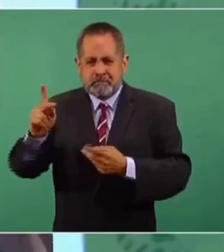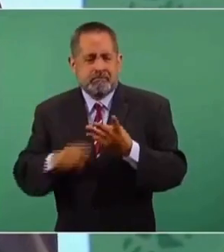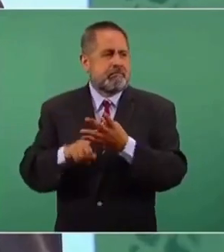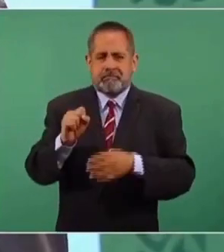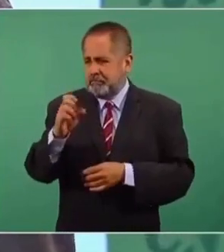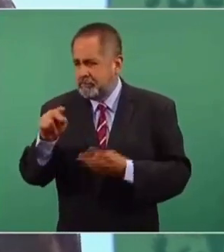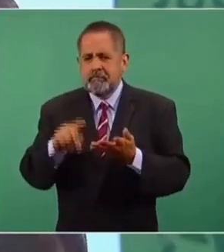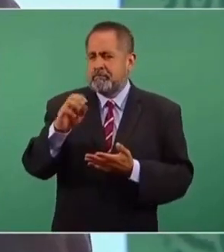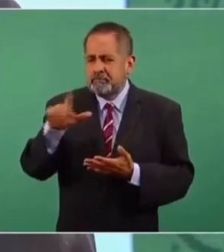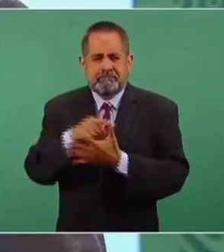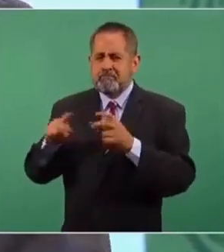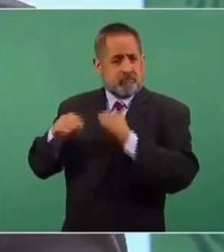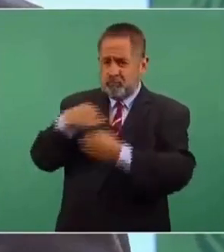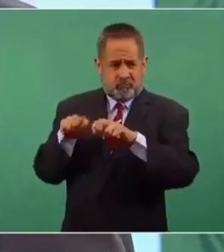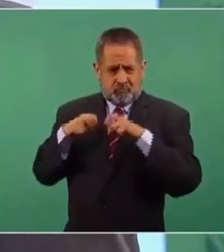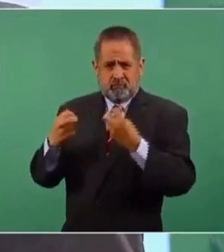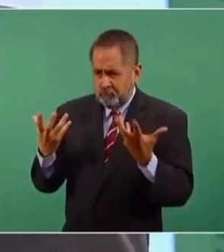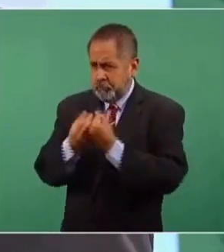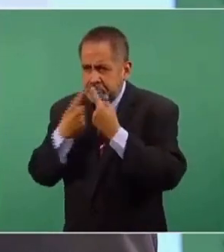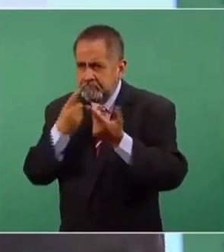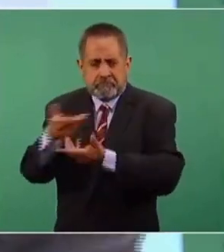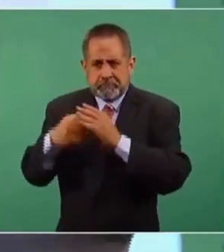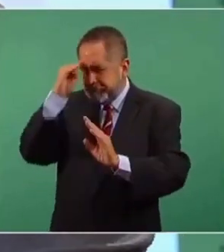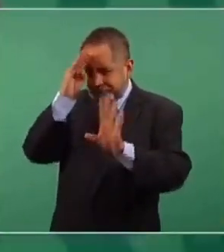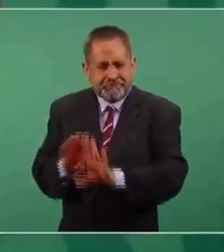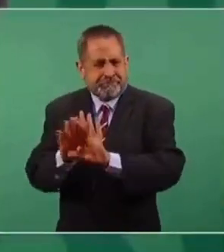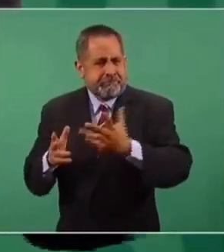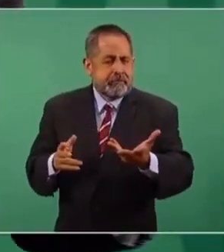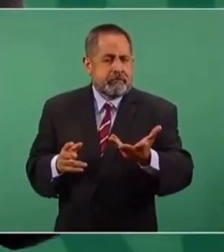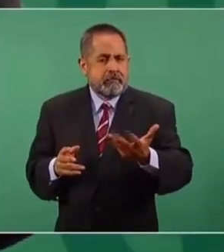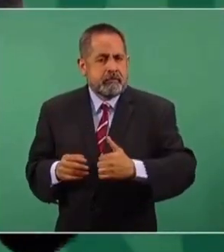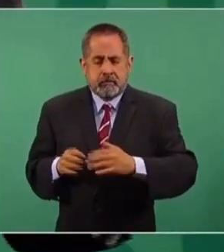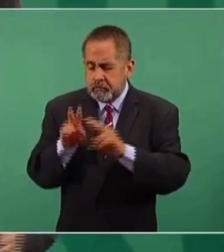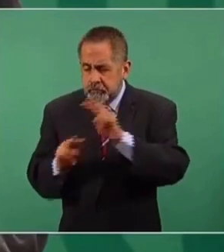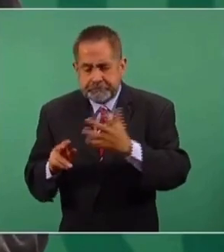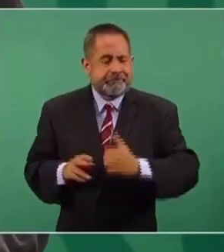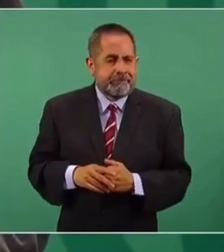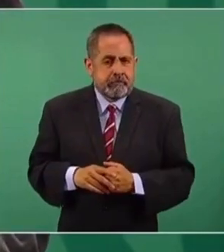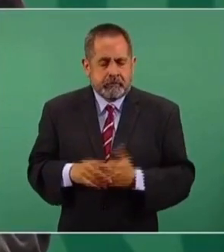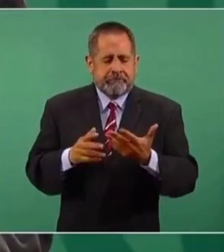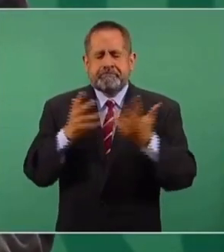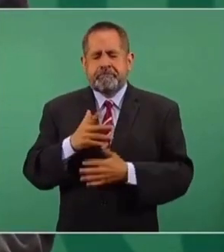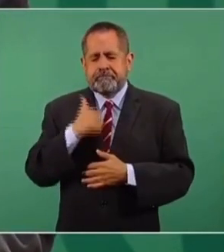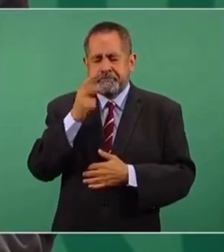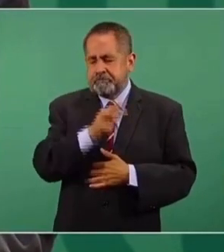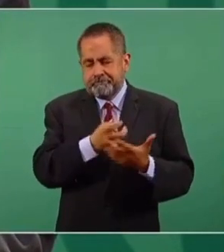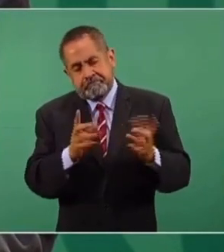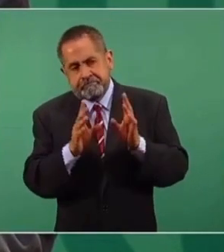del secretario de Defensa, secretario de Marina, todos los que participamos, vemos cosas que no quisiéramos ver